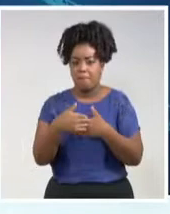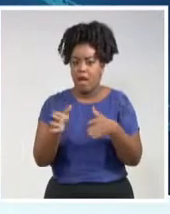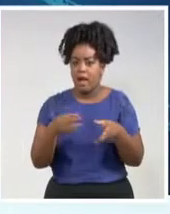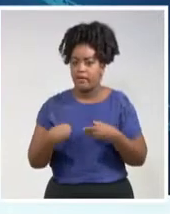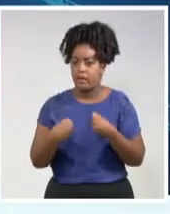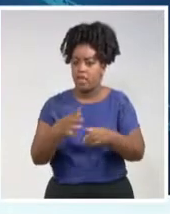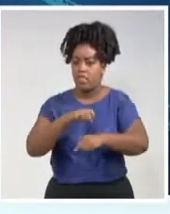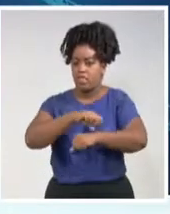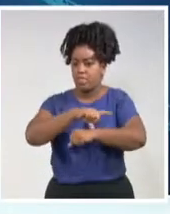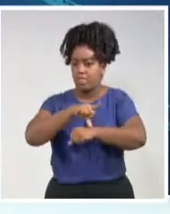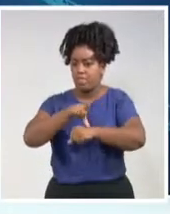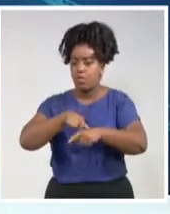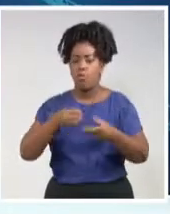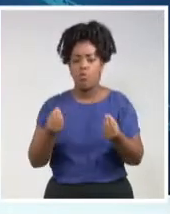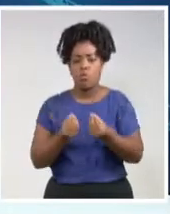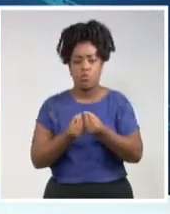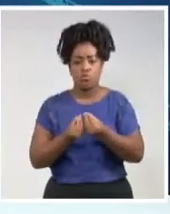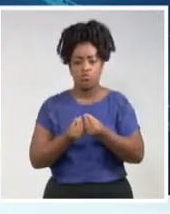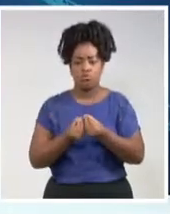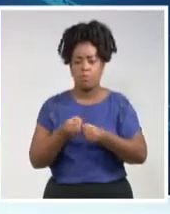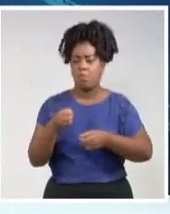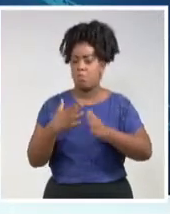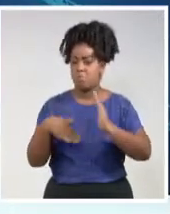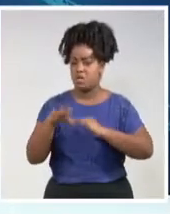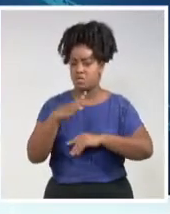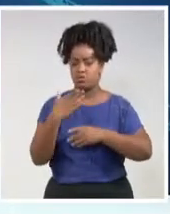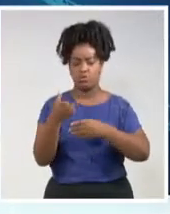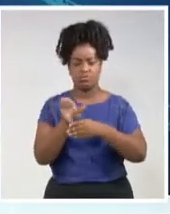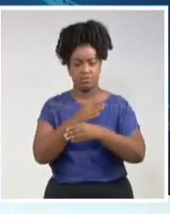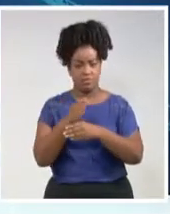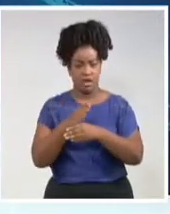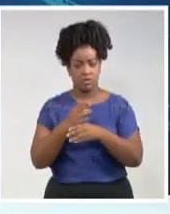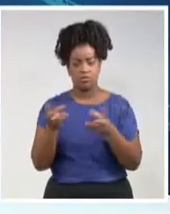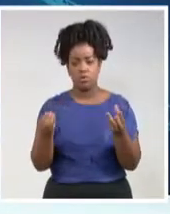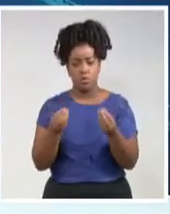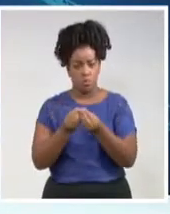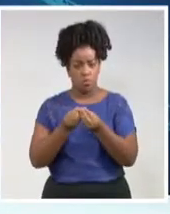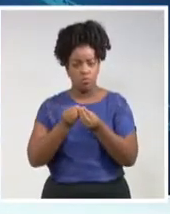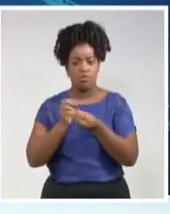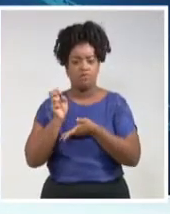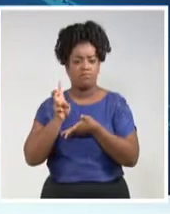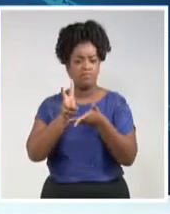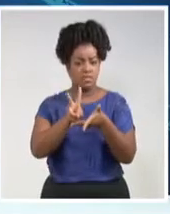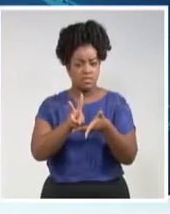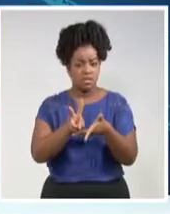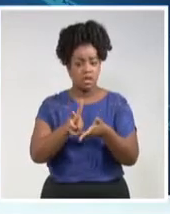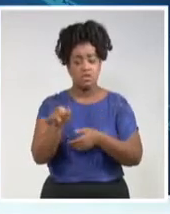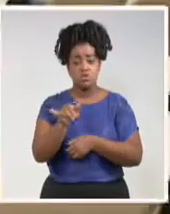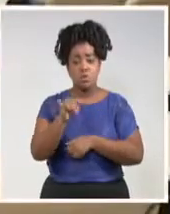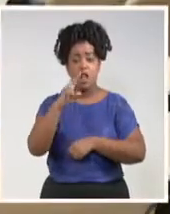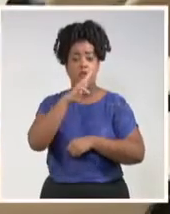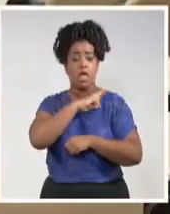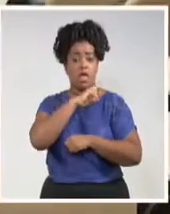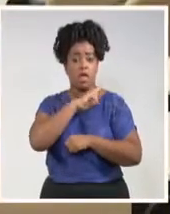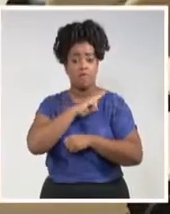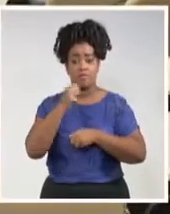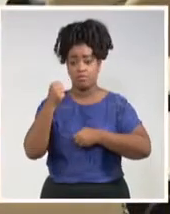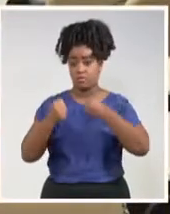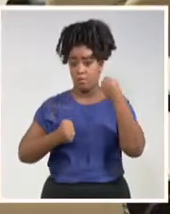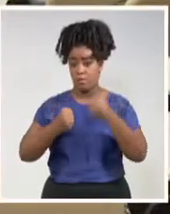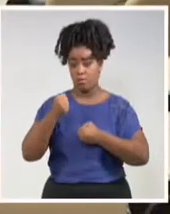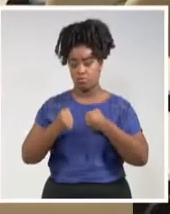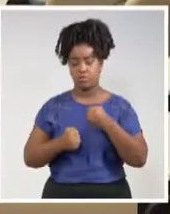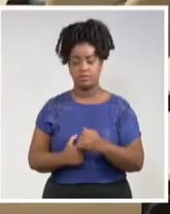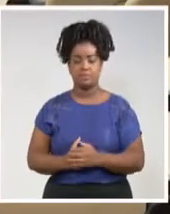viceprimeros ministros Jorge Luis Tapia Fonseca y Jorge Luis Perdomo Dileia, y el titular de transporte, Eduardo García Dávila.